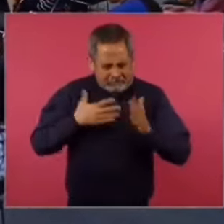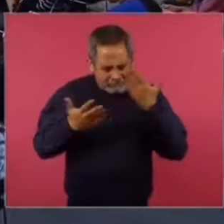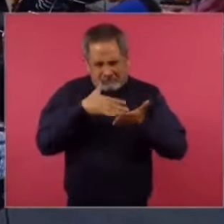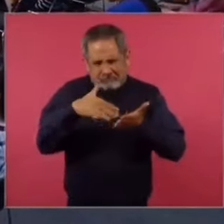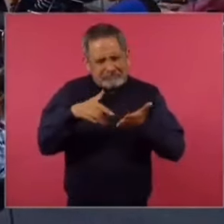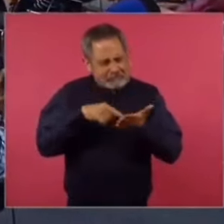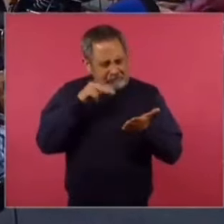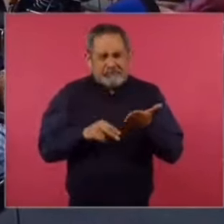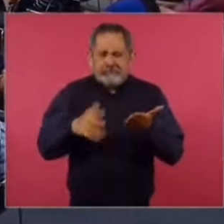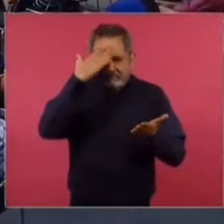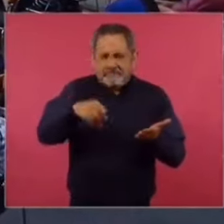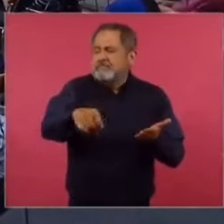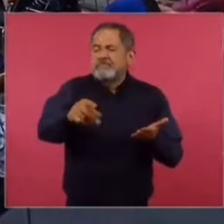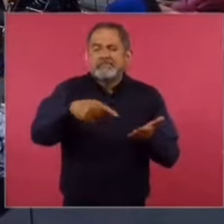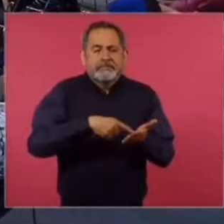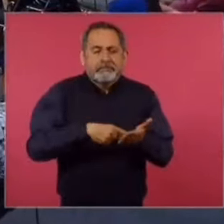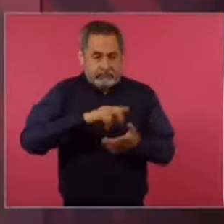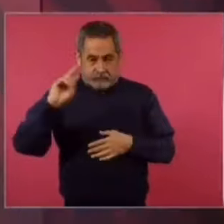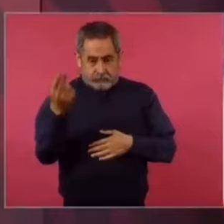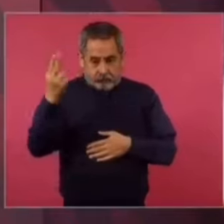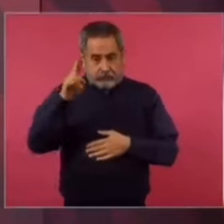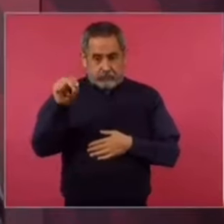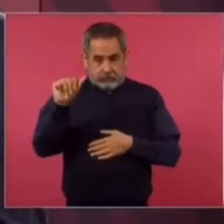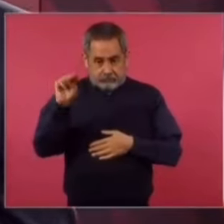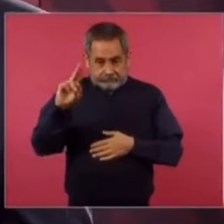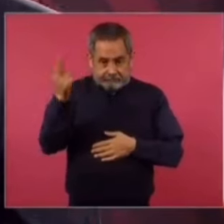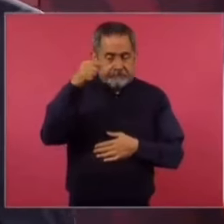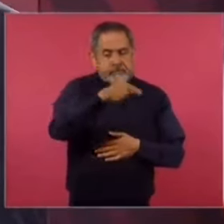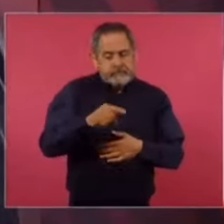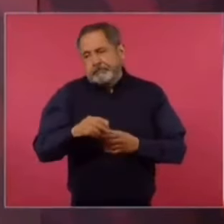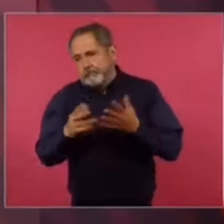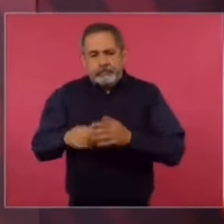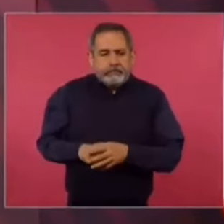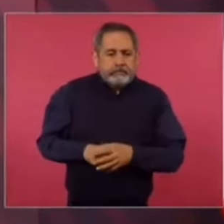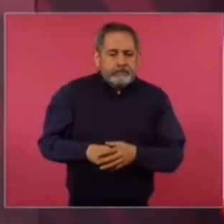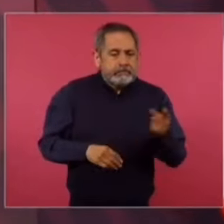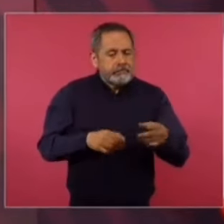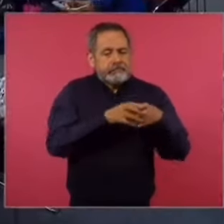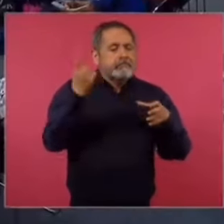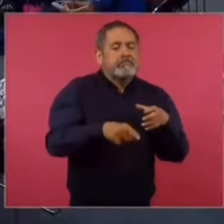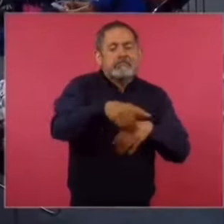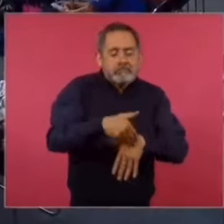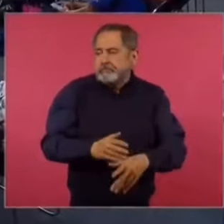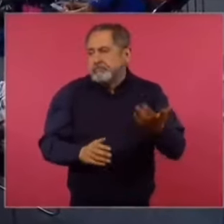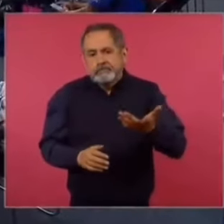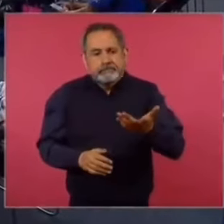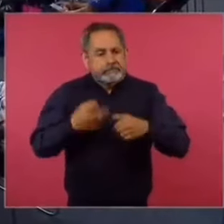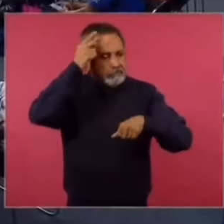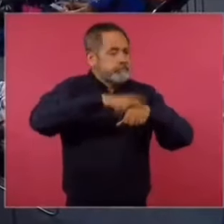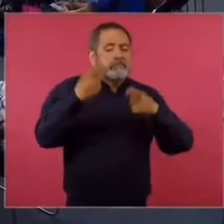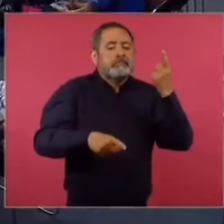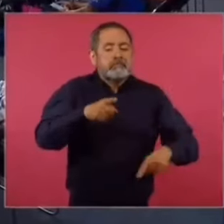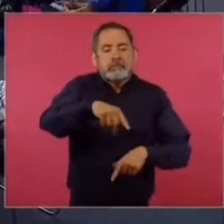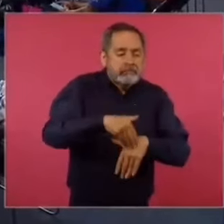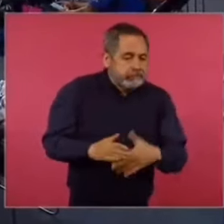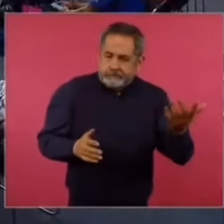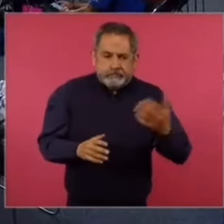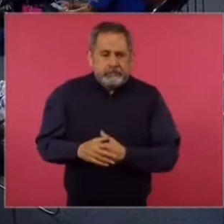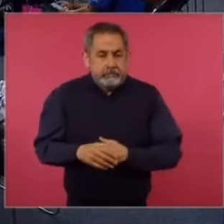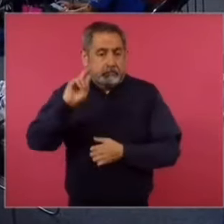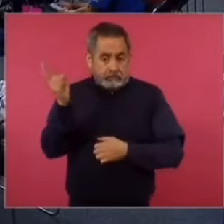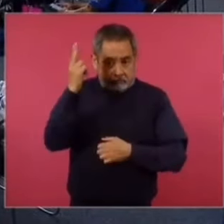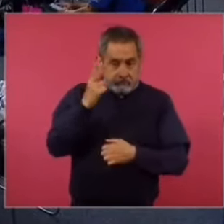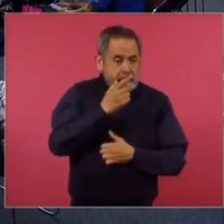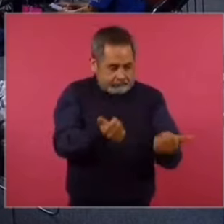leyendo, salen los de la UNAM. Claro, con línea, seguramente, de los directivos, a dar